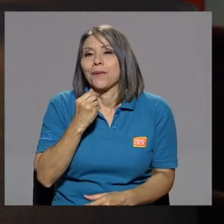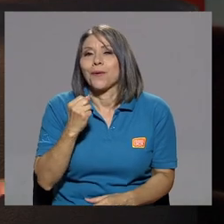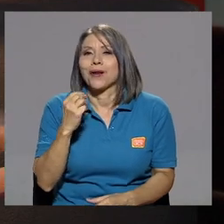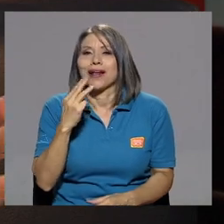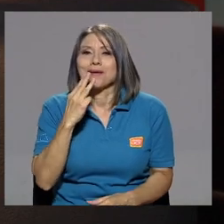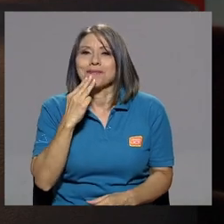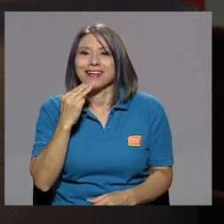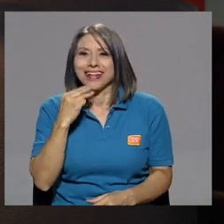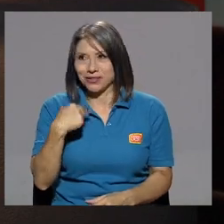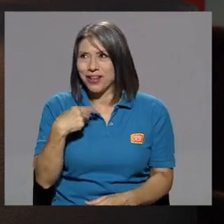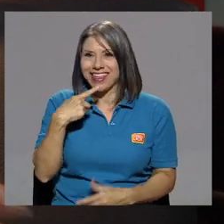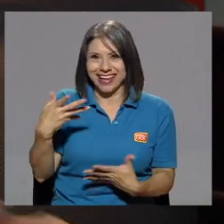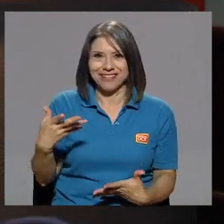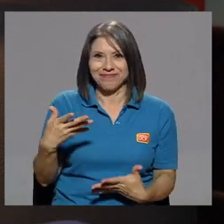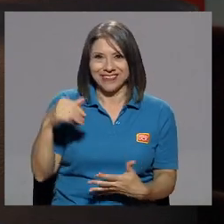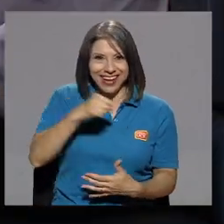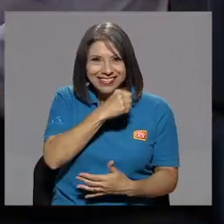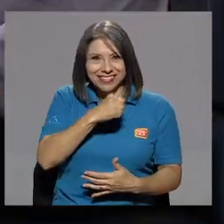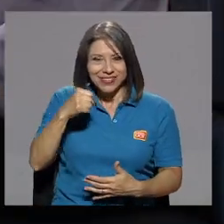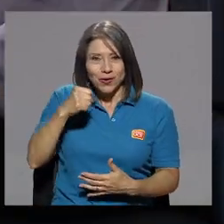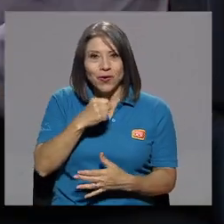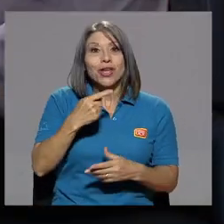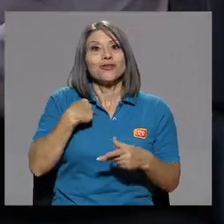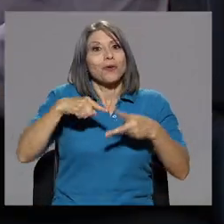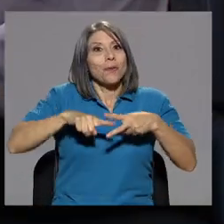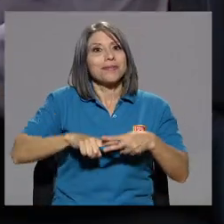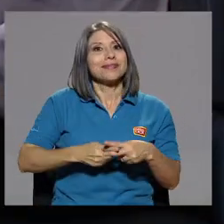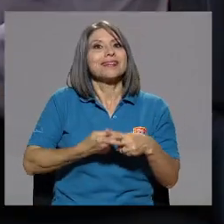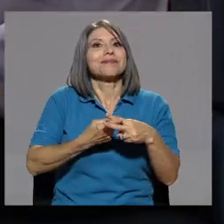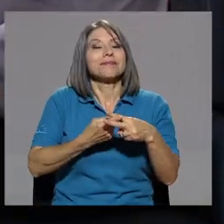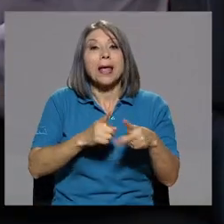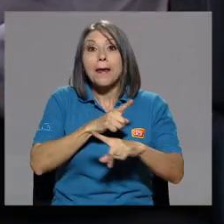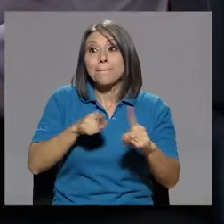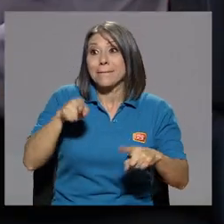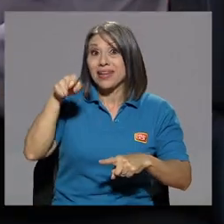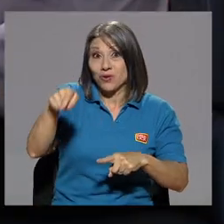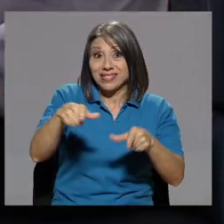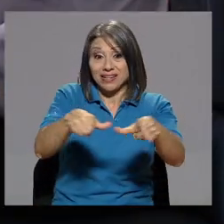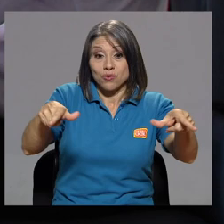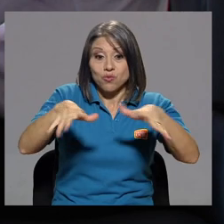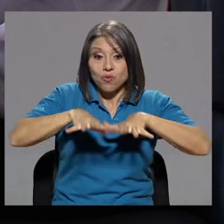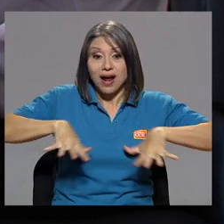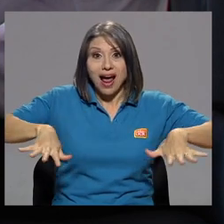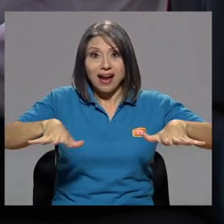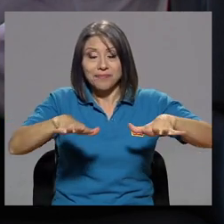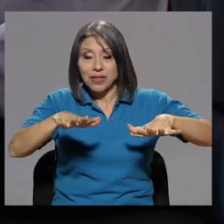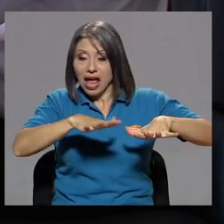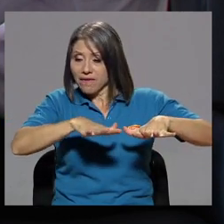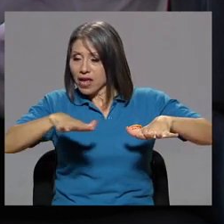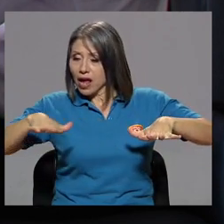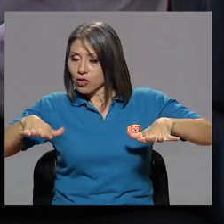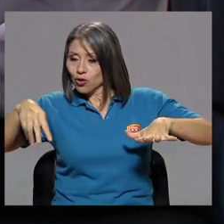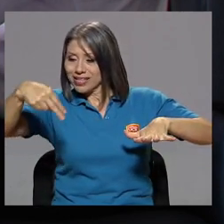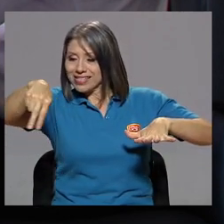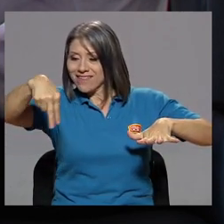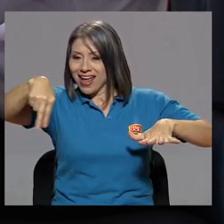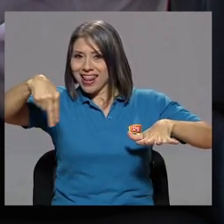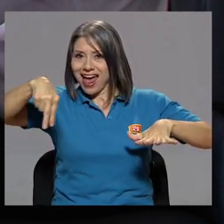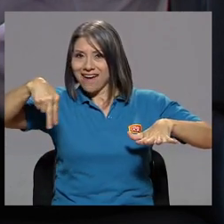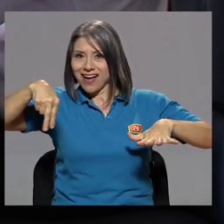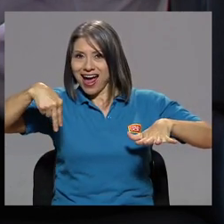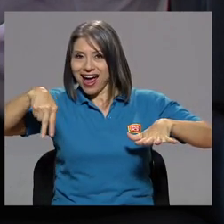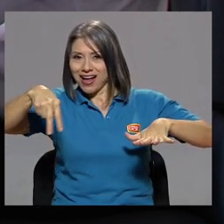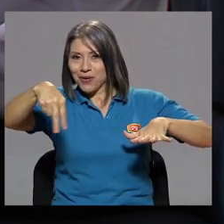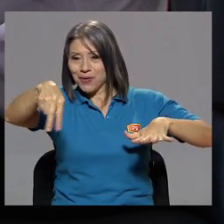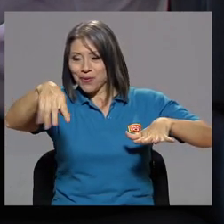Y comencé. Pero eso era como una, donde se bailaba y un pedacito donde nosotros